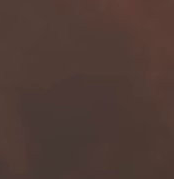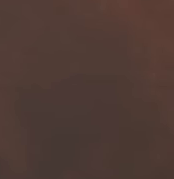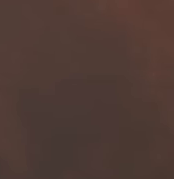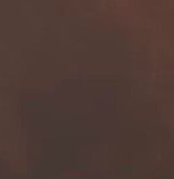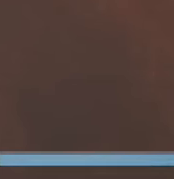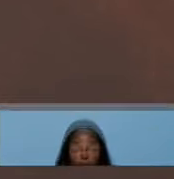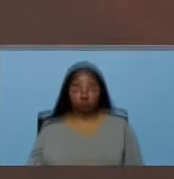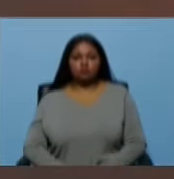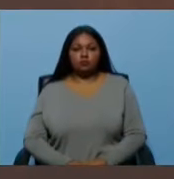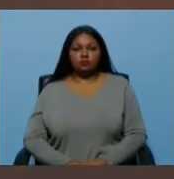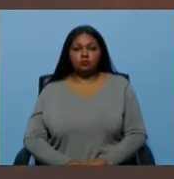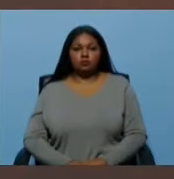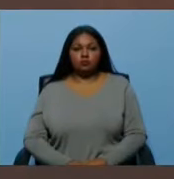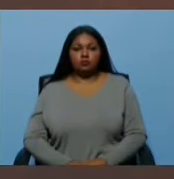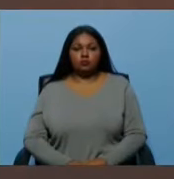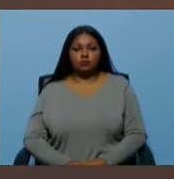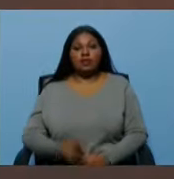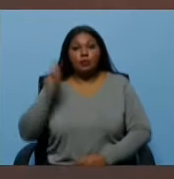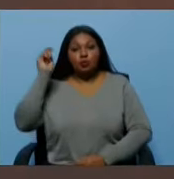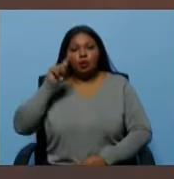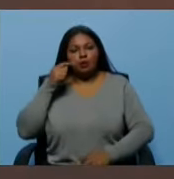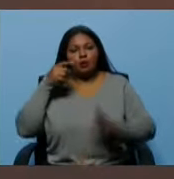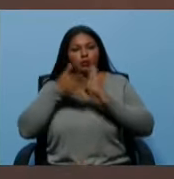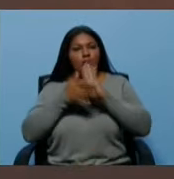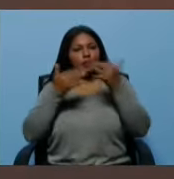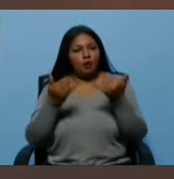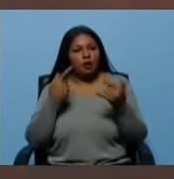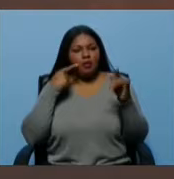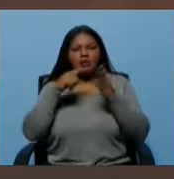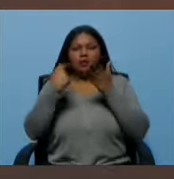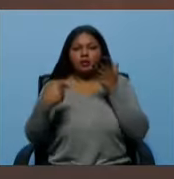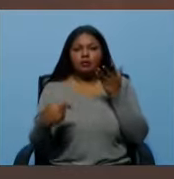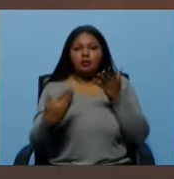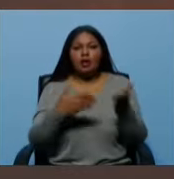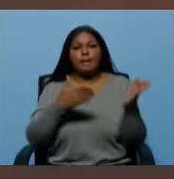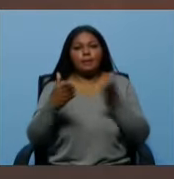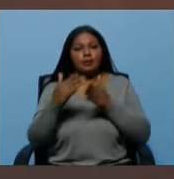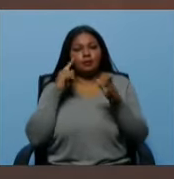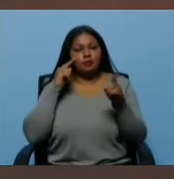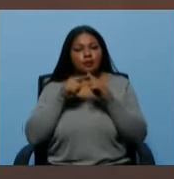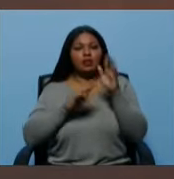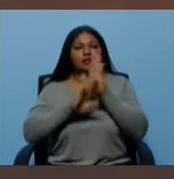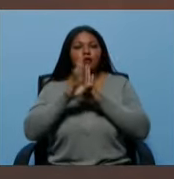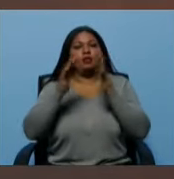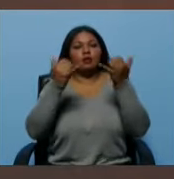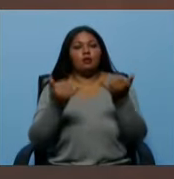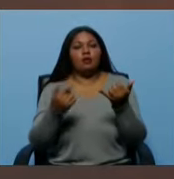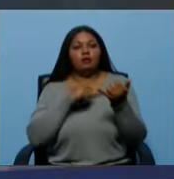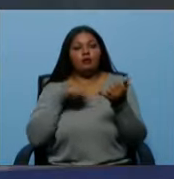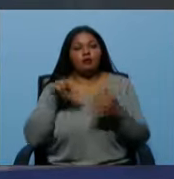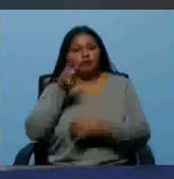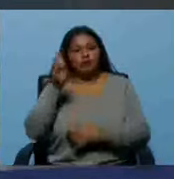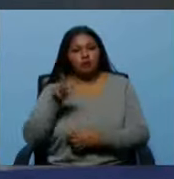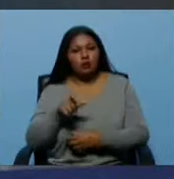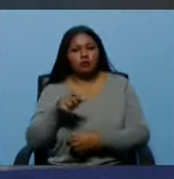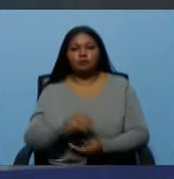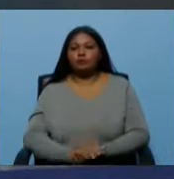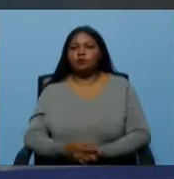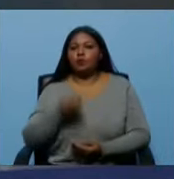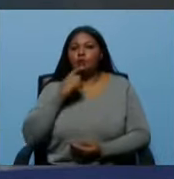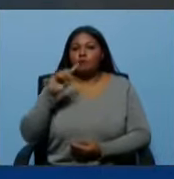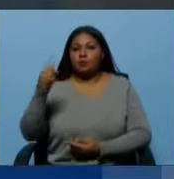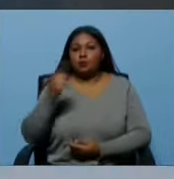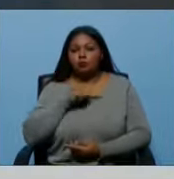Diputado, ¿qué lectura tiene sobre esto, no? Estos instrumentos además que se están desarrollando para garantizar la paz. Bueno, primero, el